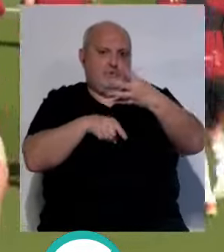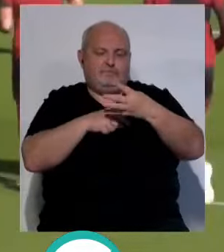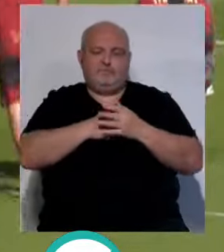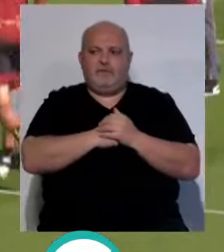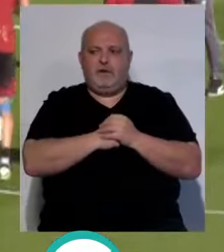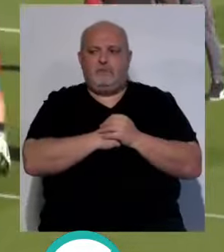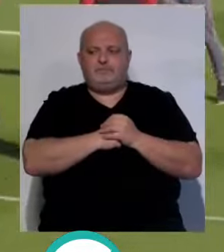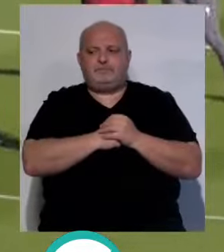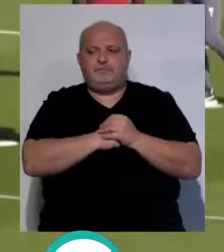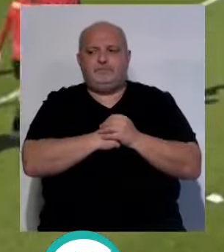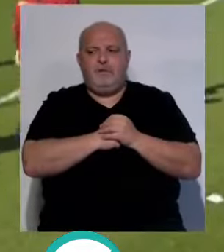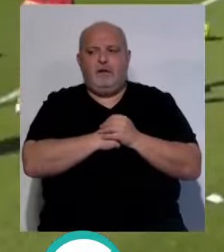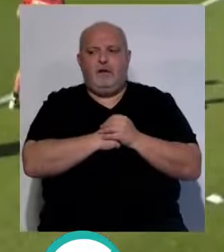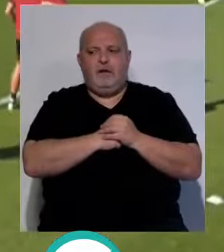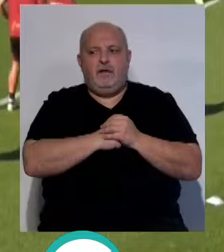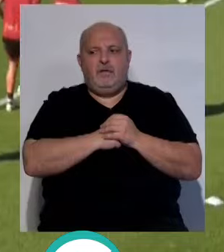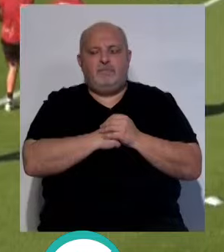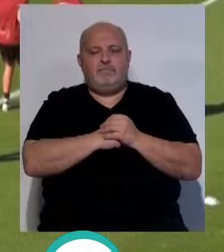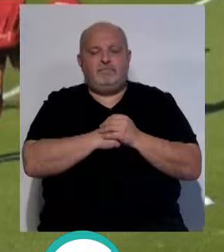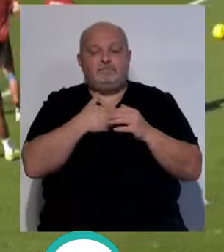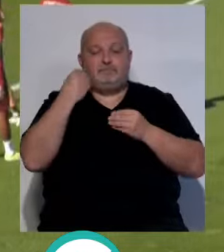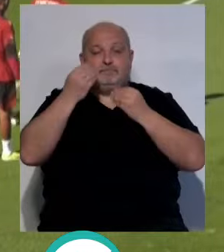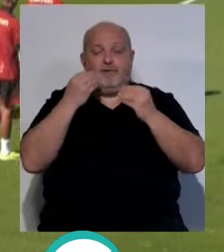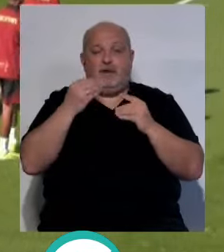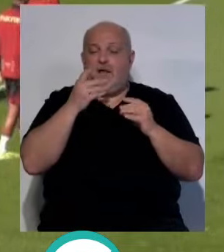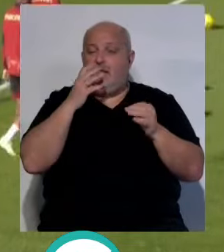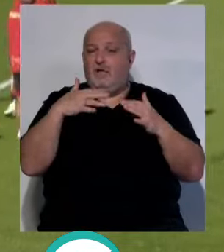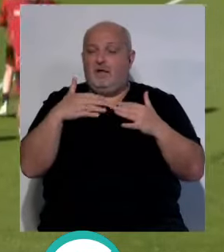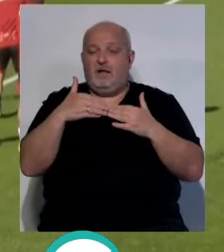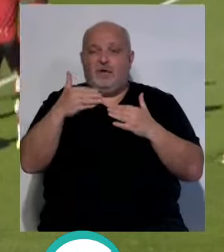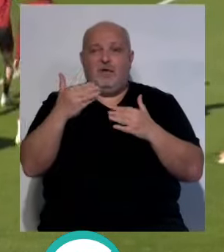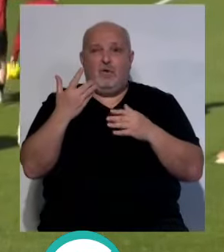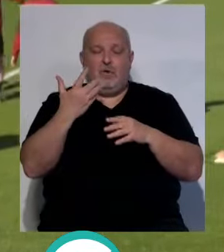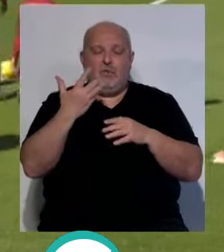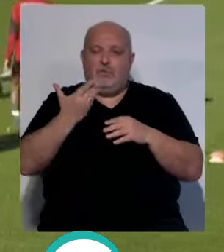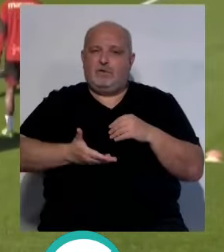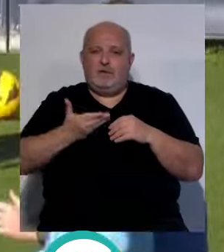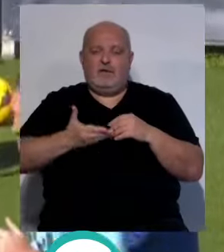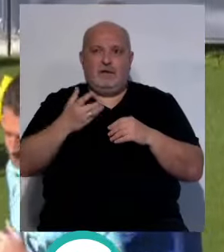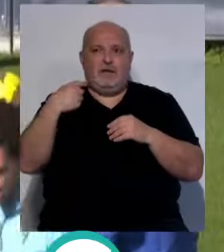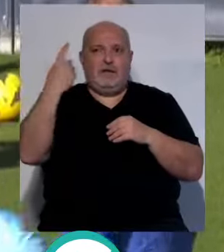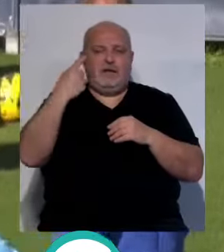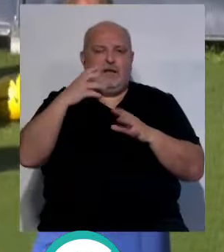Entonces, creo que pensar en el partido, lo mucho que nos jugamos, y hoy también se lo juegan, pero yo creo que el Cade es mucho más